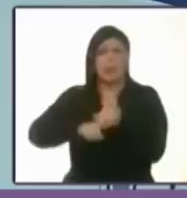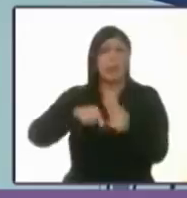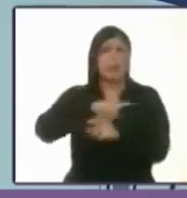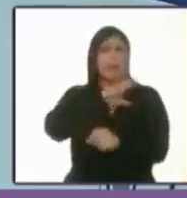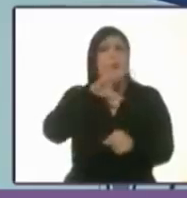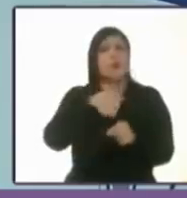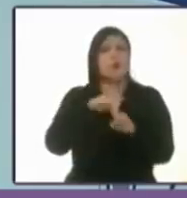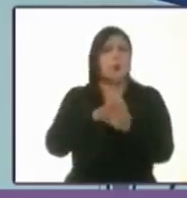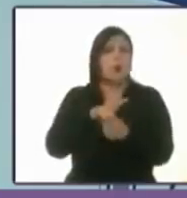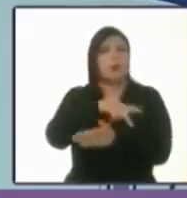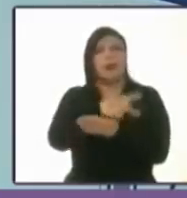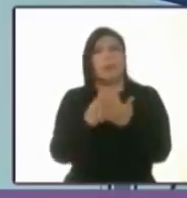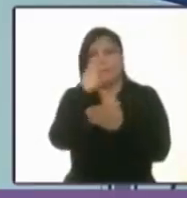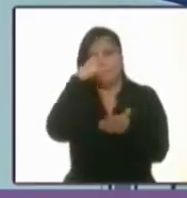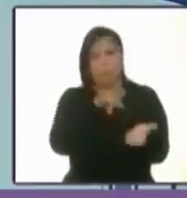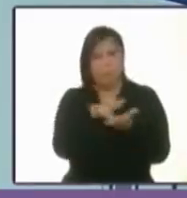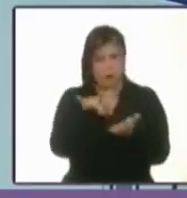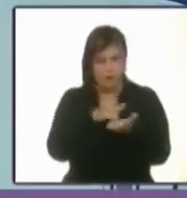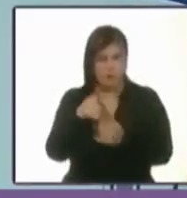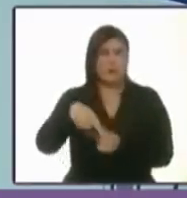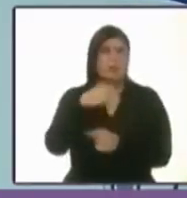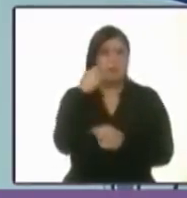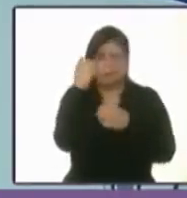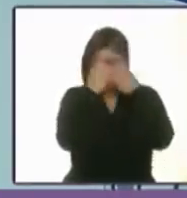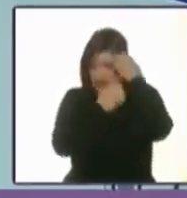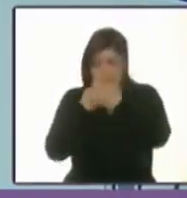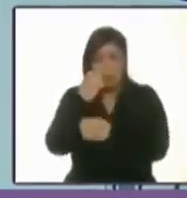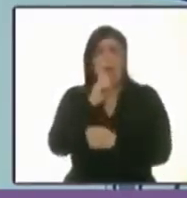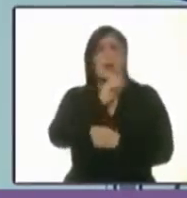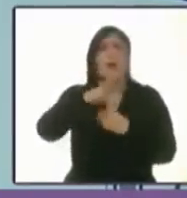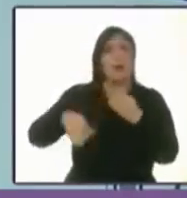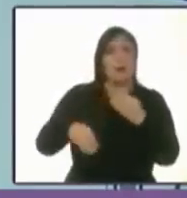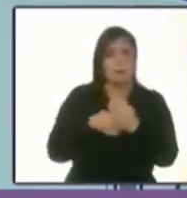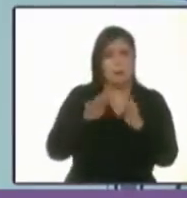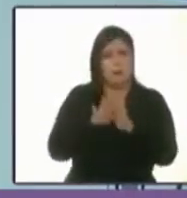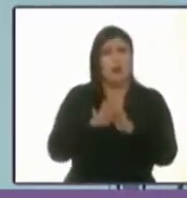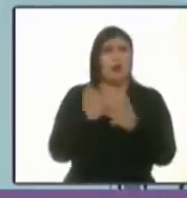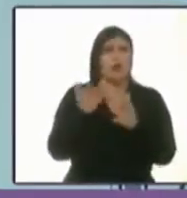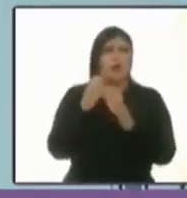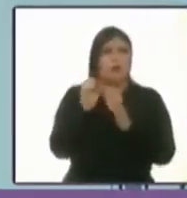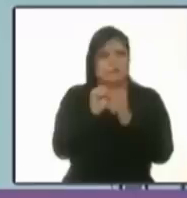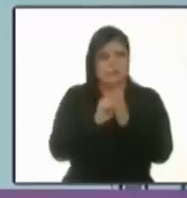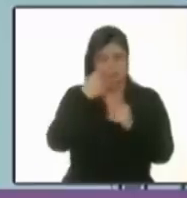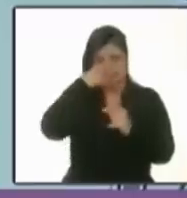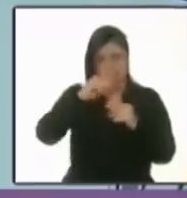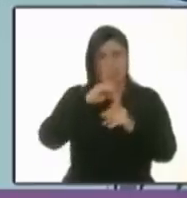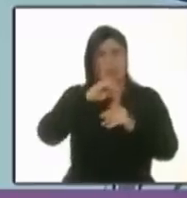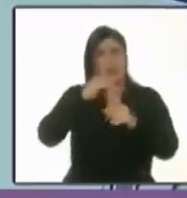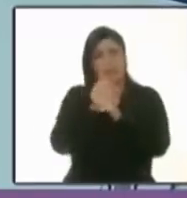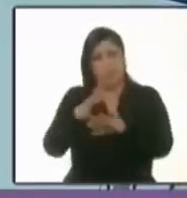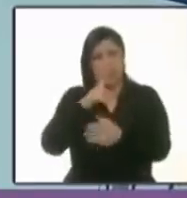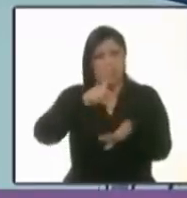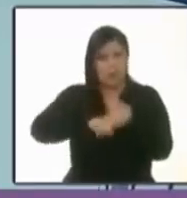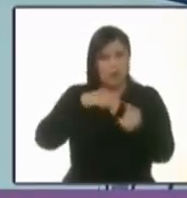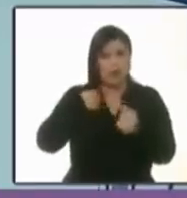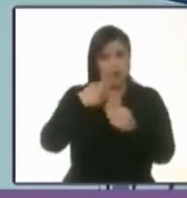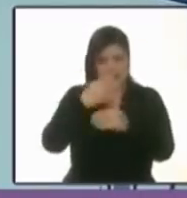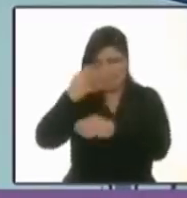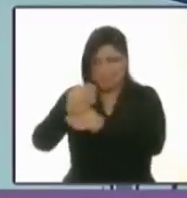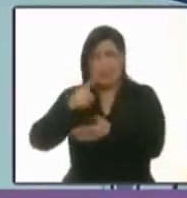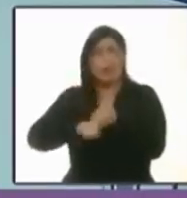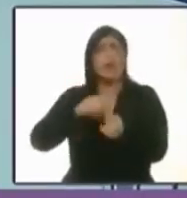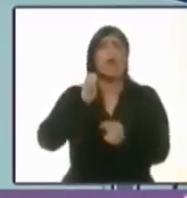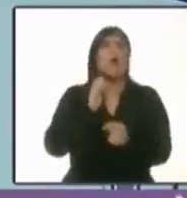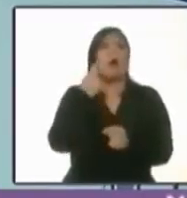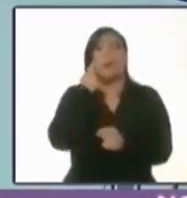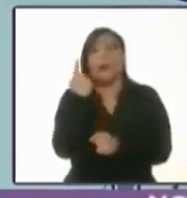programas asistenciales. Vamos a revisarlos y vamos a incluirlos en una base de datos que certifique que no es en base a su